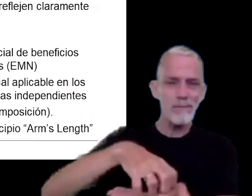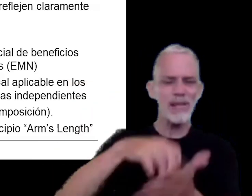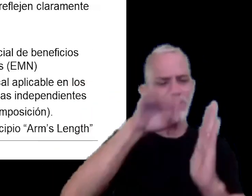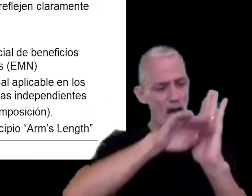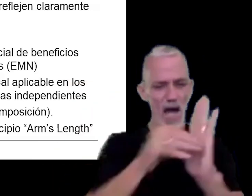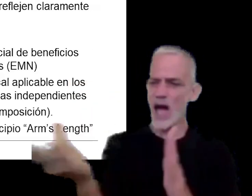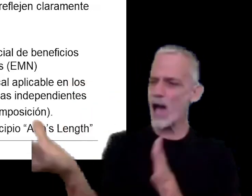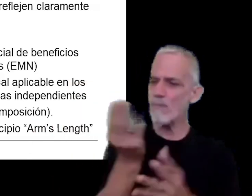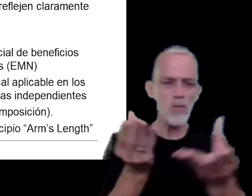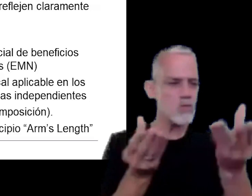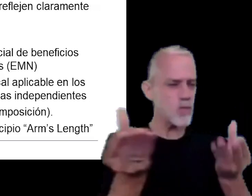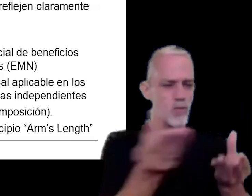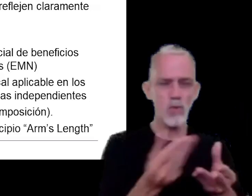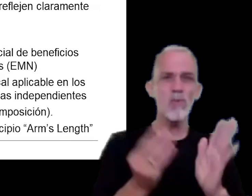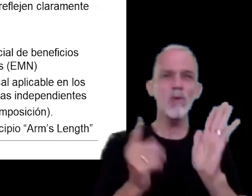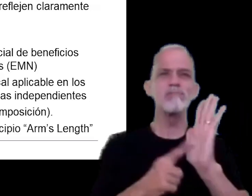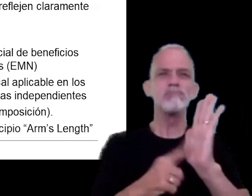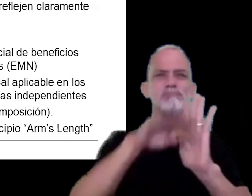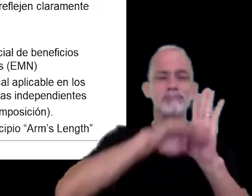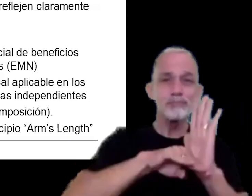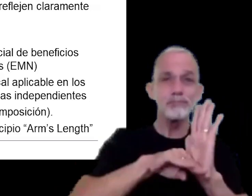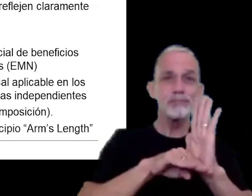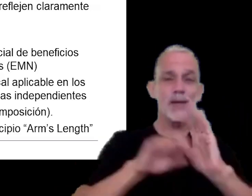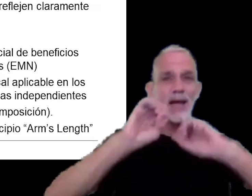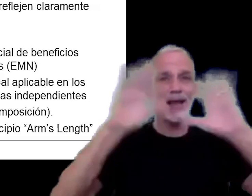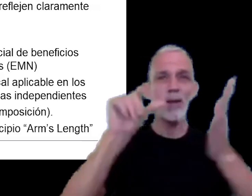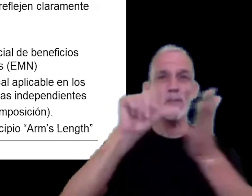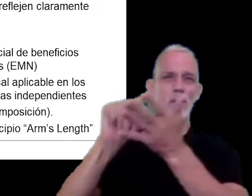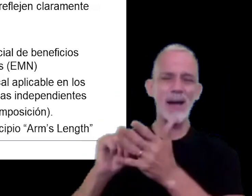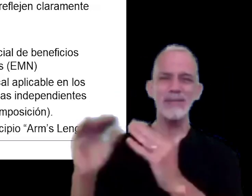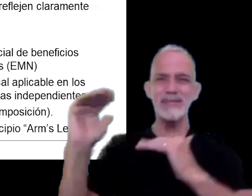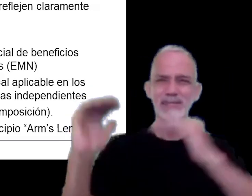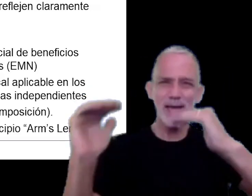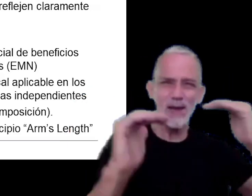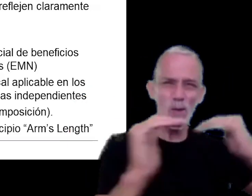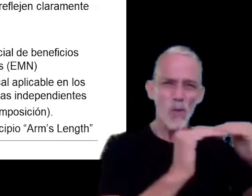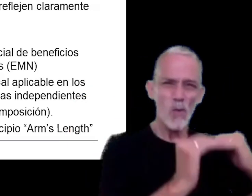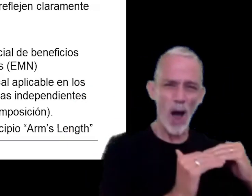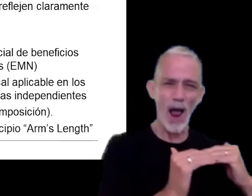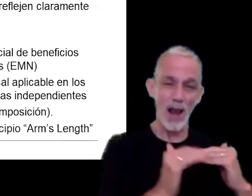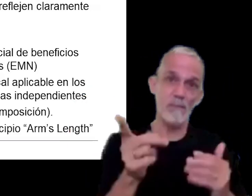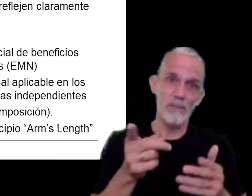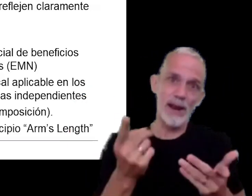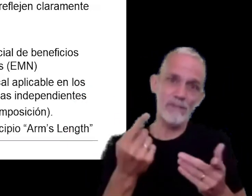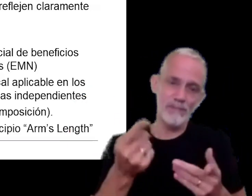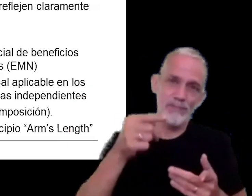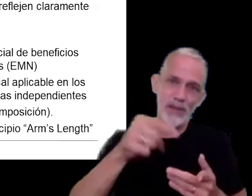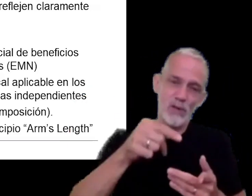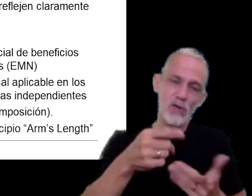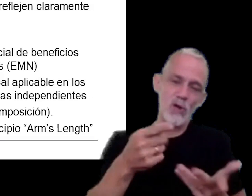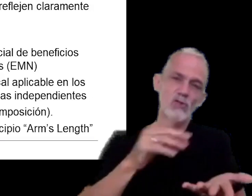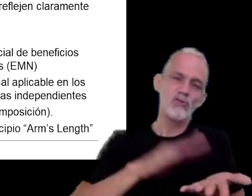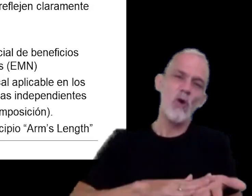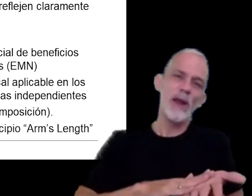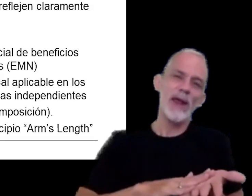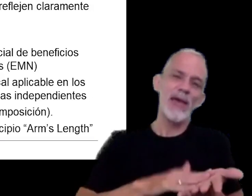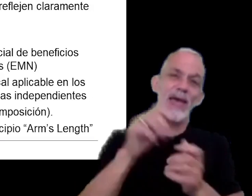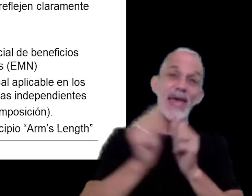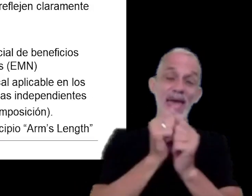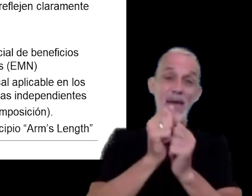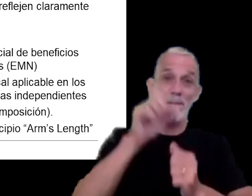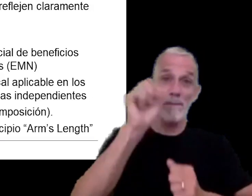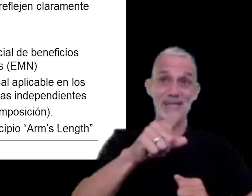dentro de reglas de juego claras y equitativas tanto para lo que respecta empresas